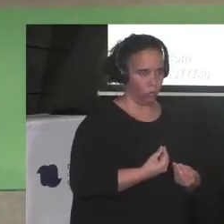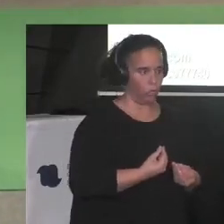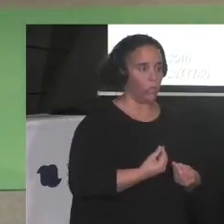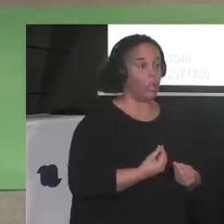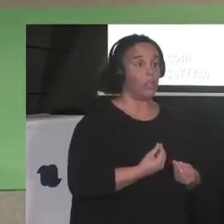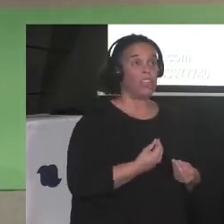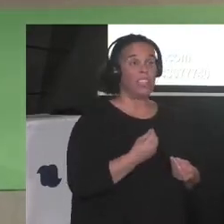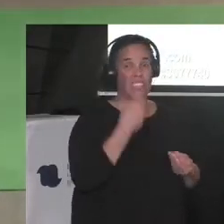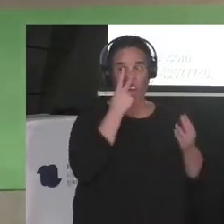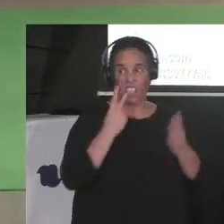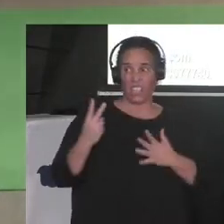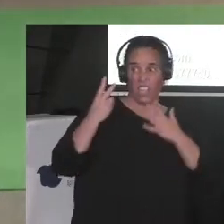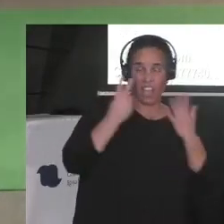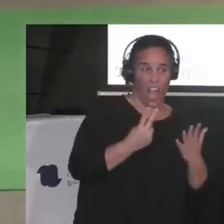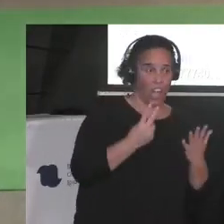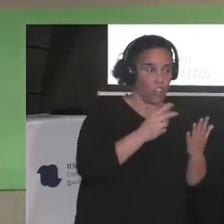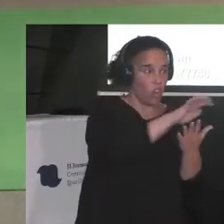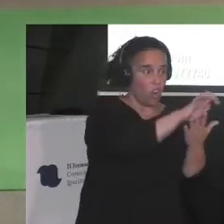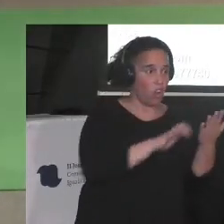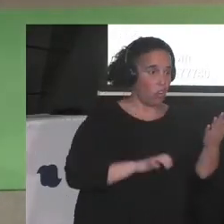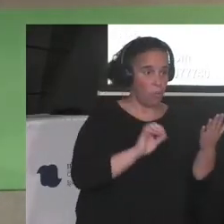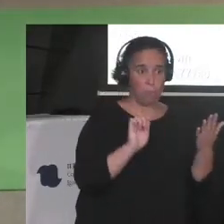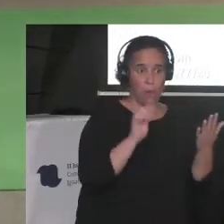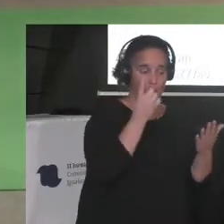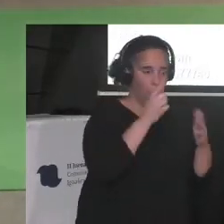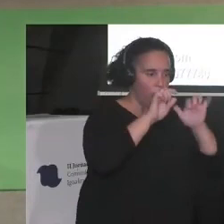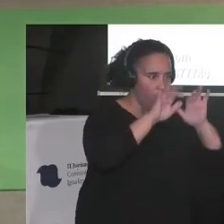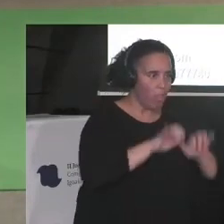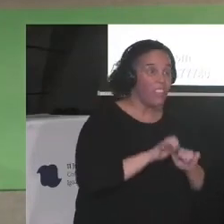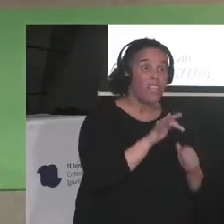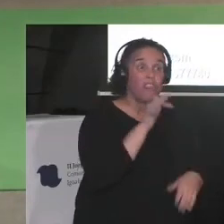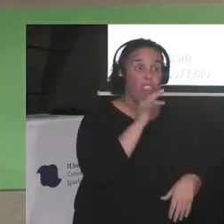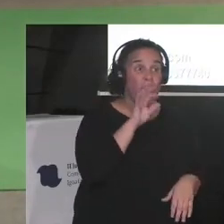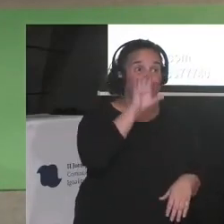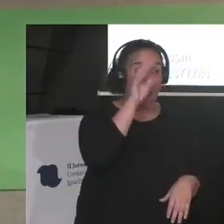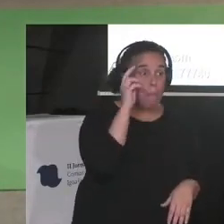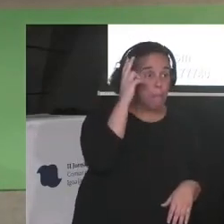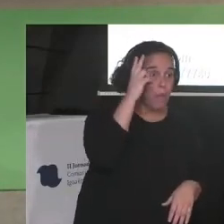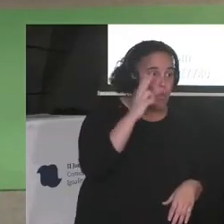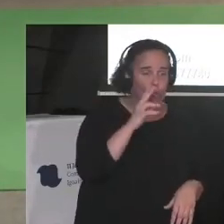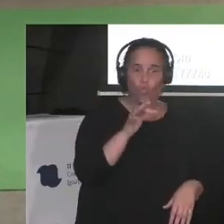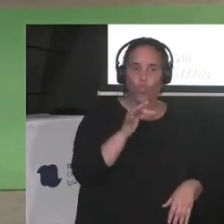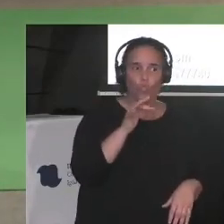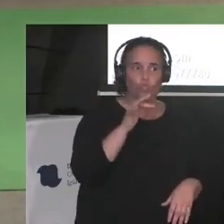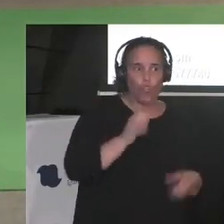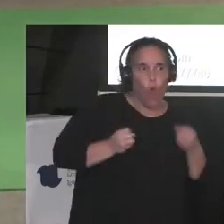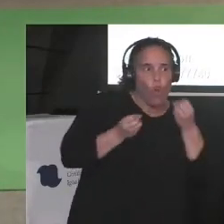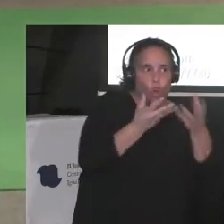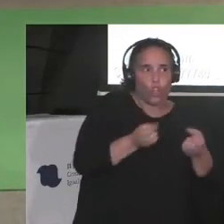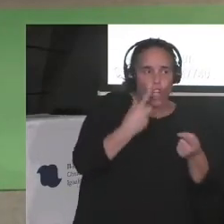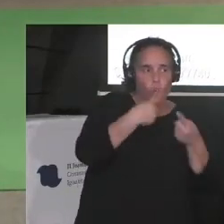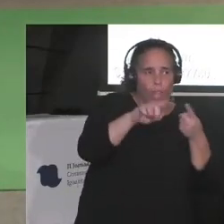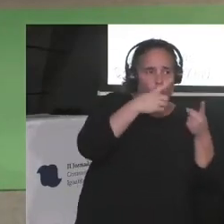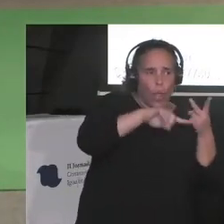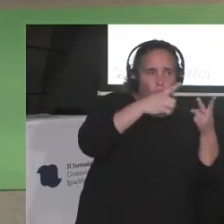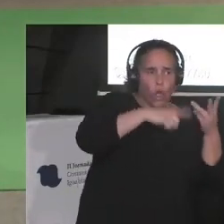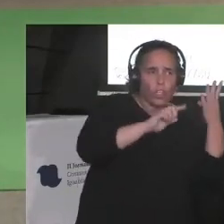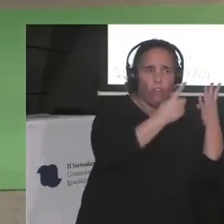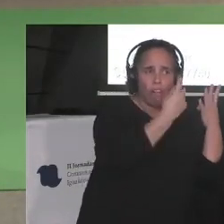por primera vez y todavía en el Perú no conseguimos tener ninguna de las cosas que conté que nos faltaban. Ninguna.